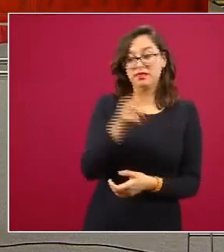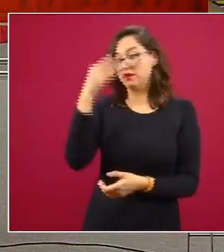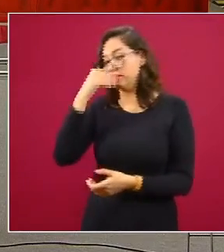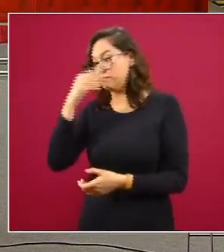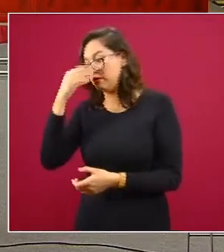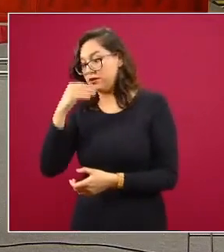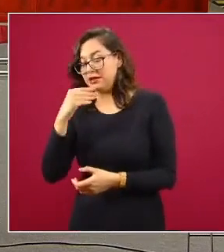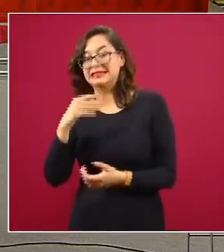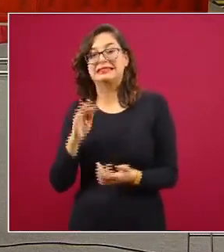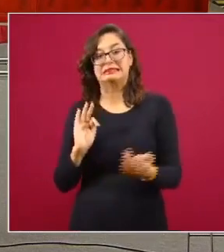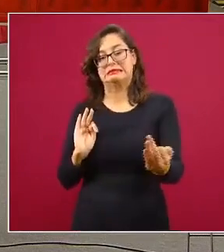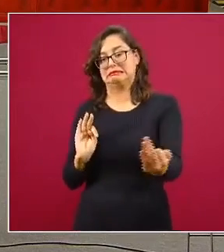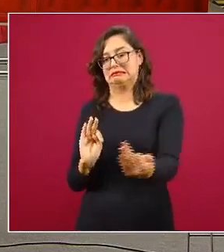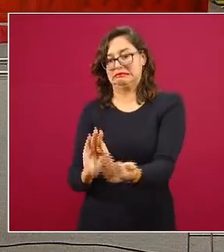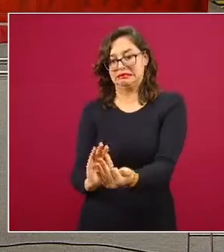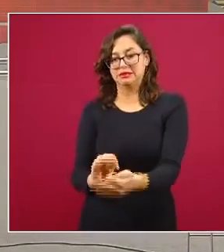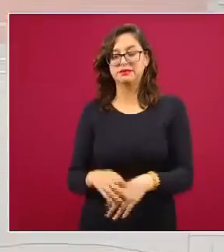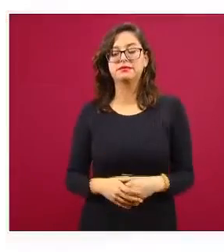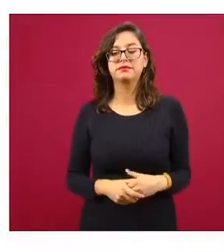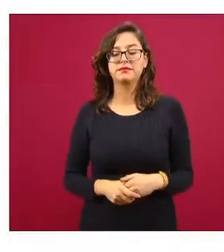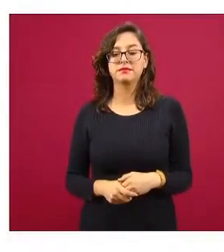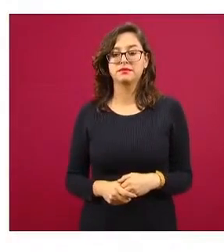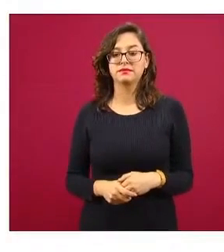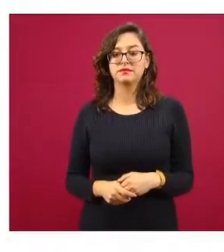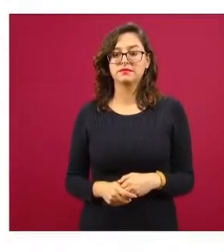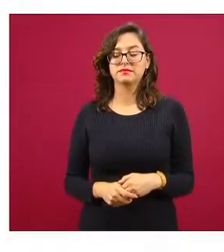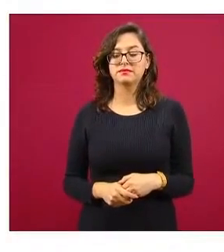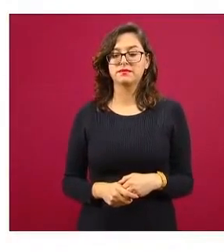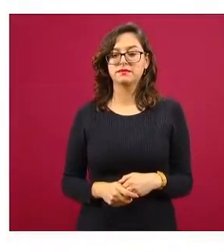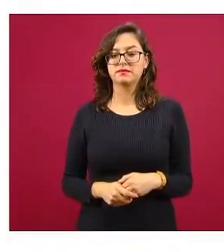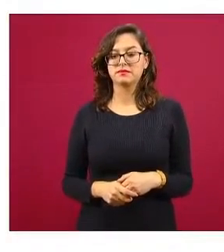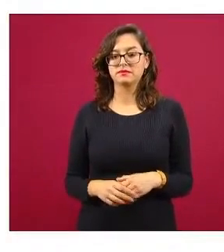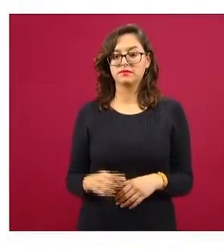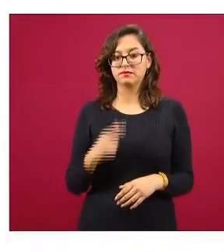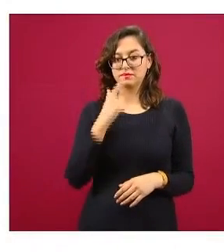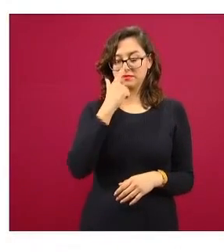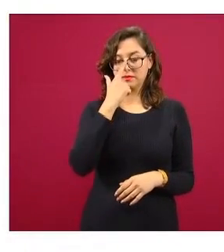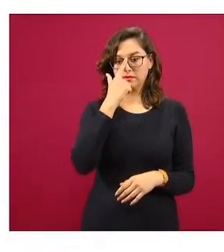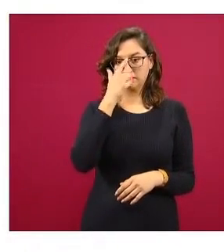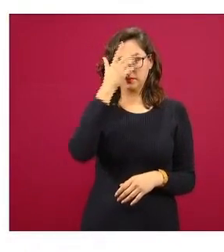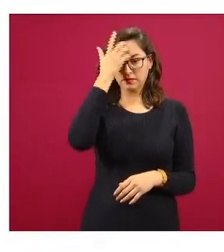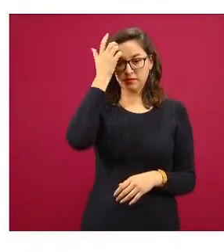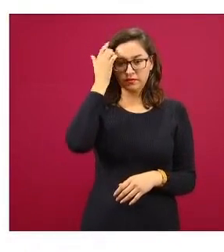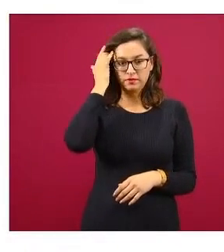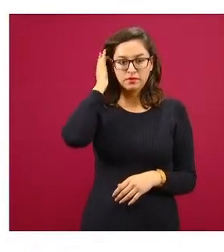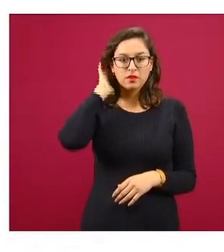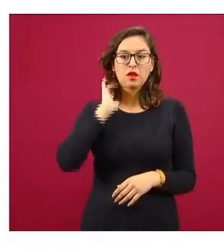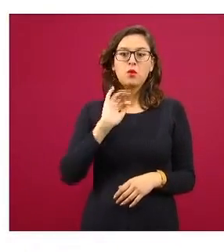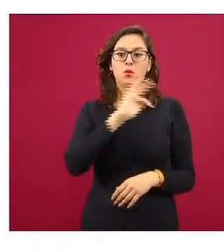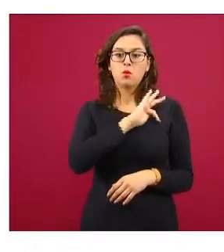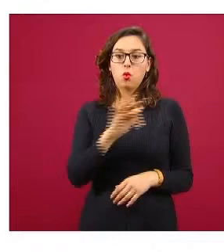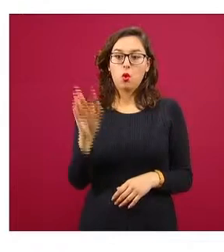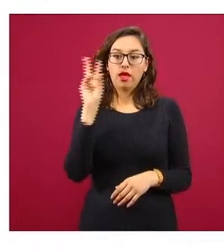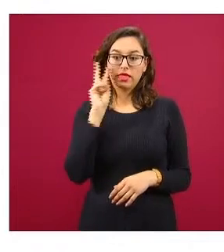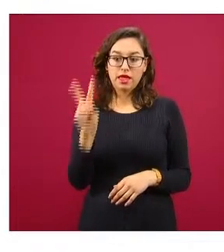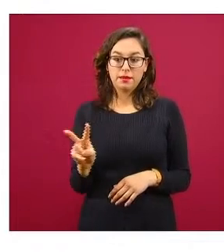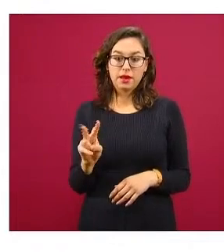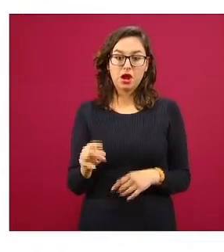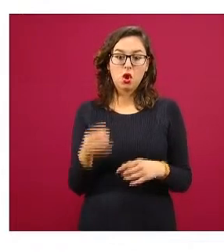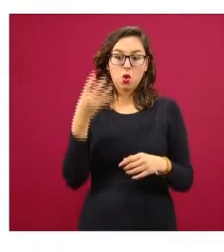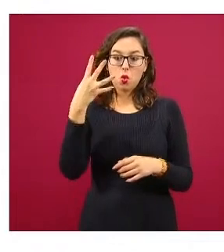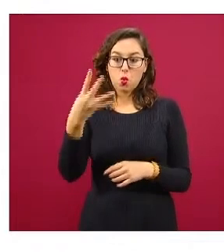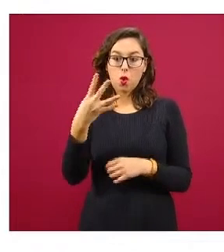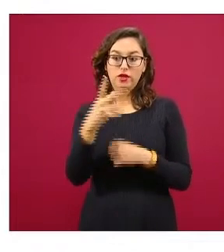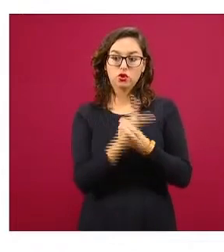Acá tenemos el ejemplo del exceso de la estimación del exceso de mortalidad en cuatro